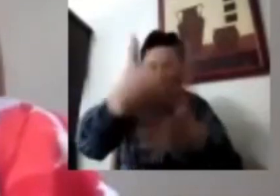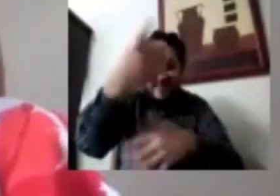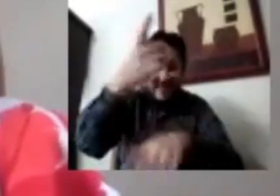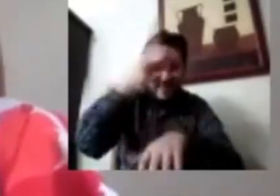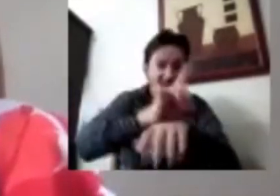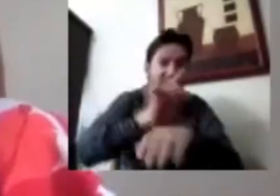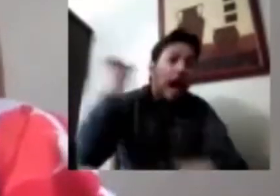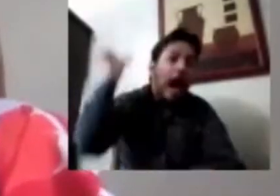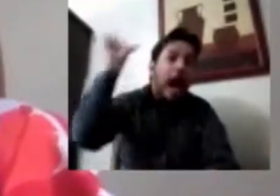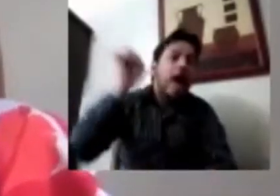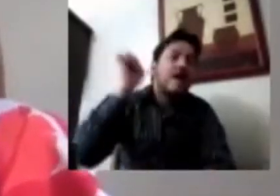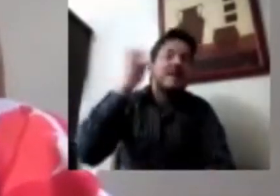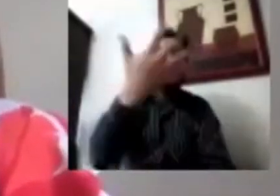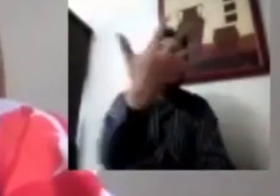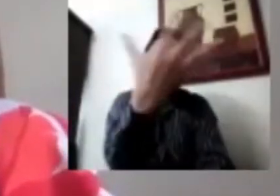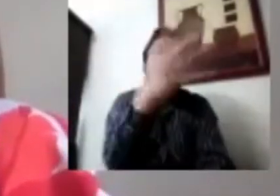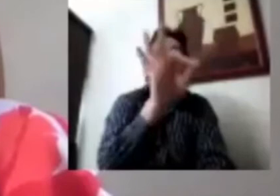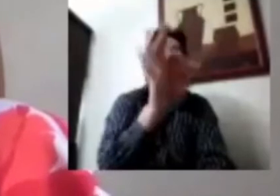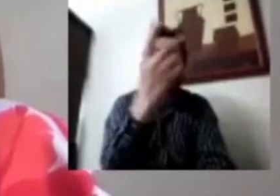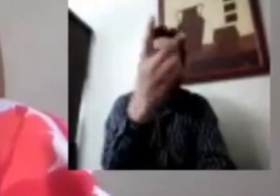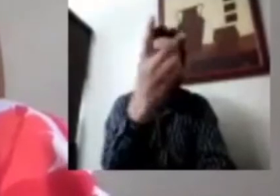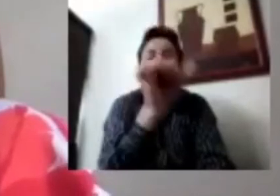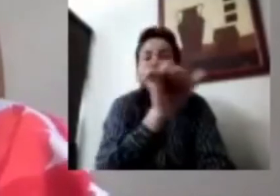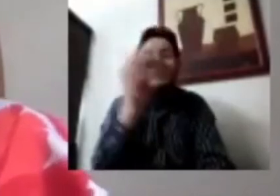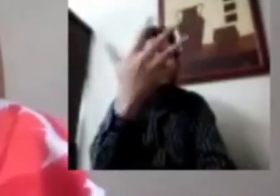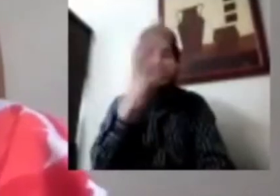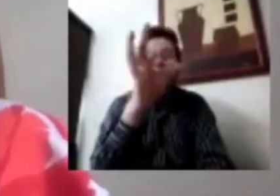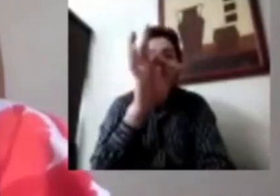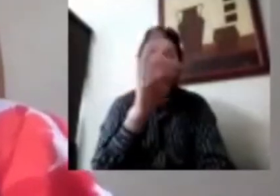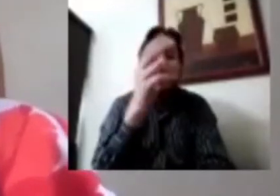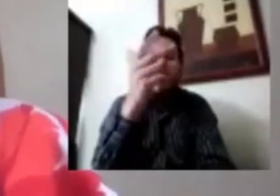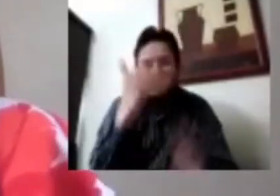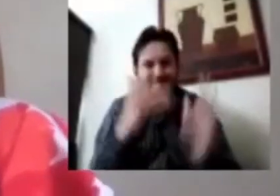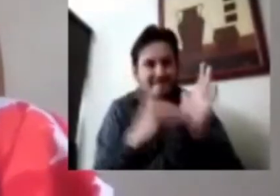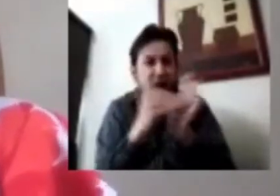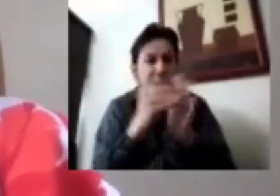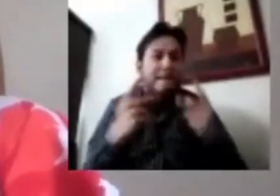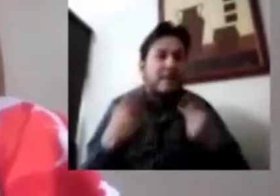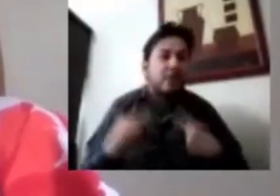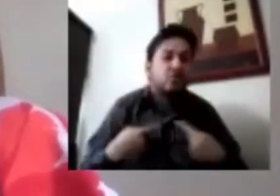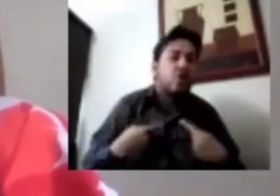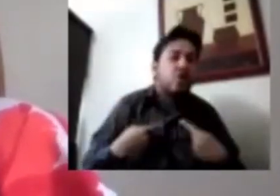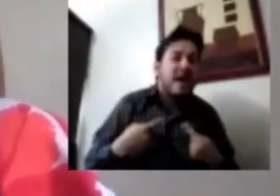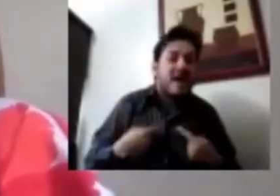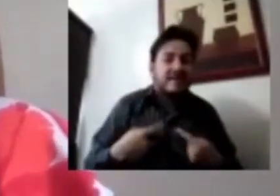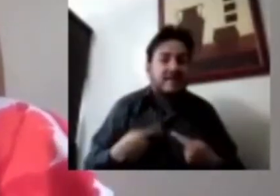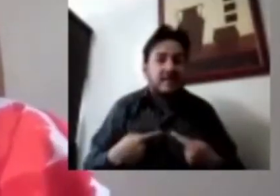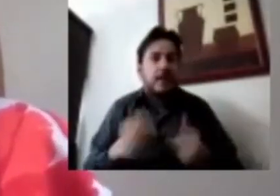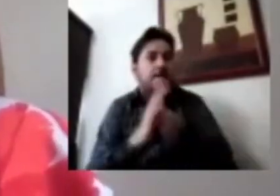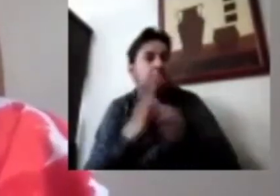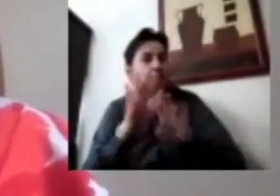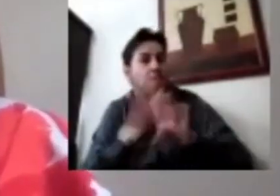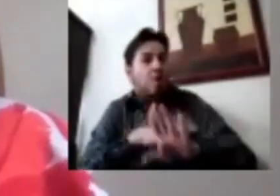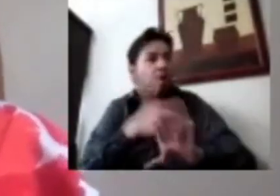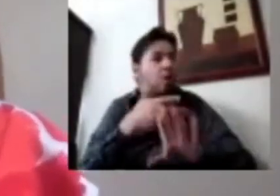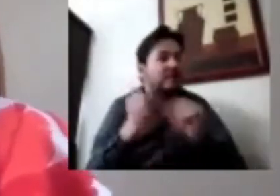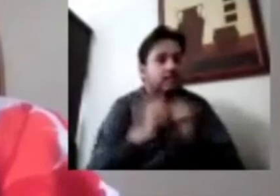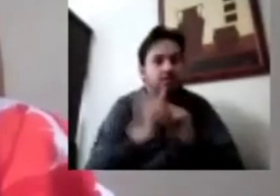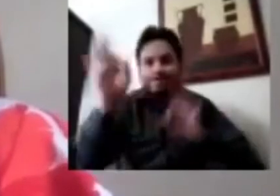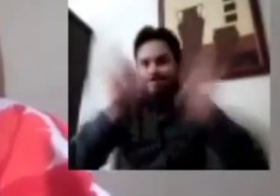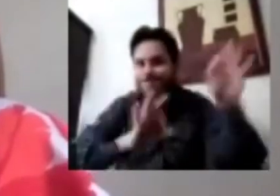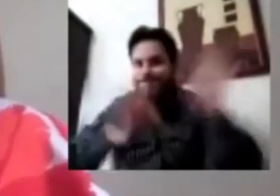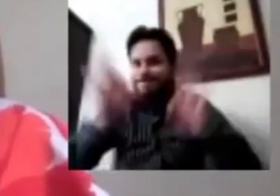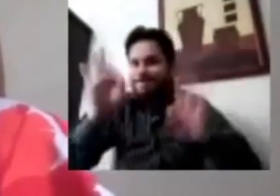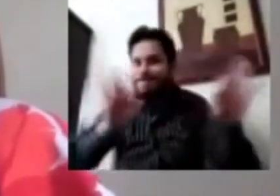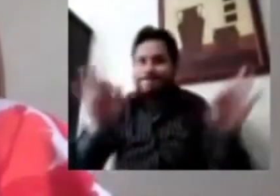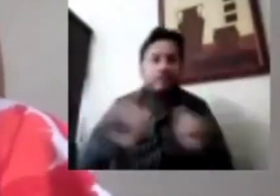.2, entre 5.2 y 8. millones de personas. En contraste, por ejemplo, con cifras oficiales simplemente de